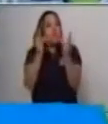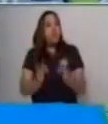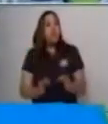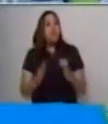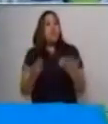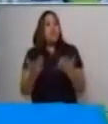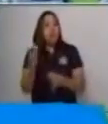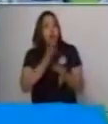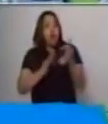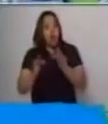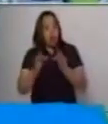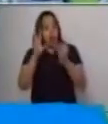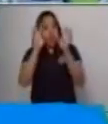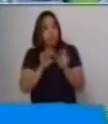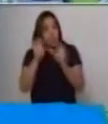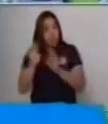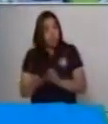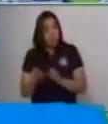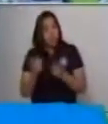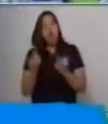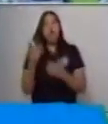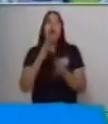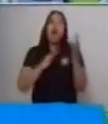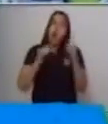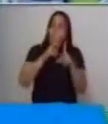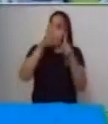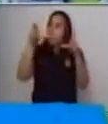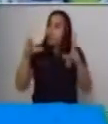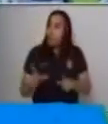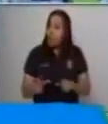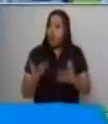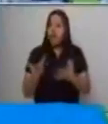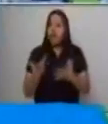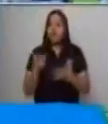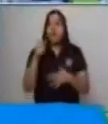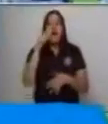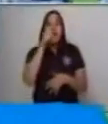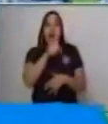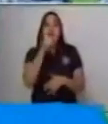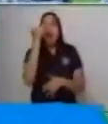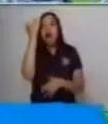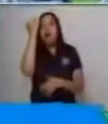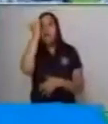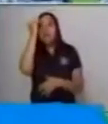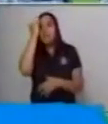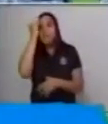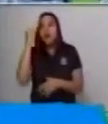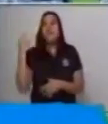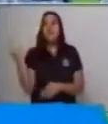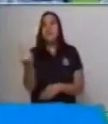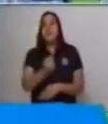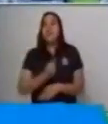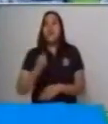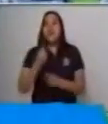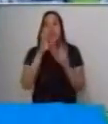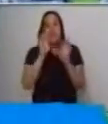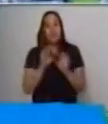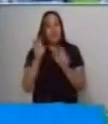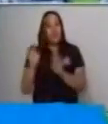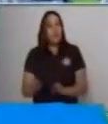persona o un lugar. Es una facultad propia que todos los seres humanos tenemos.